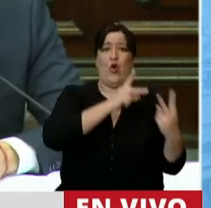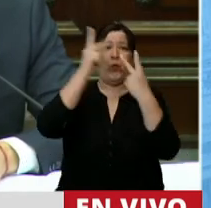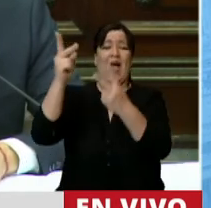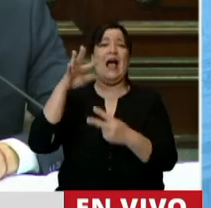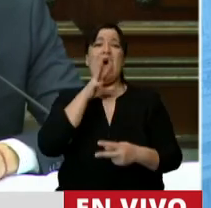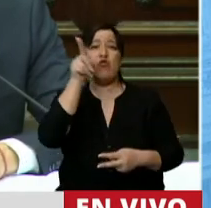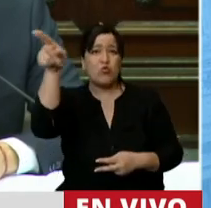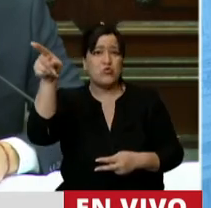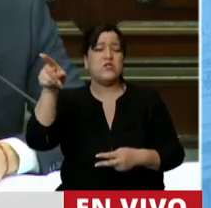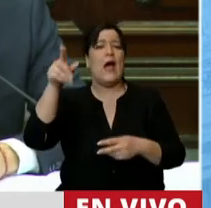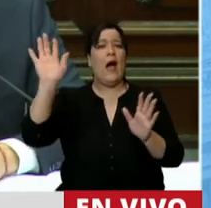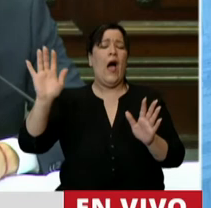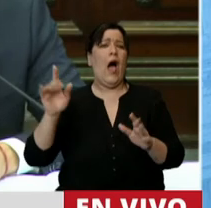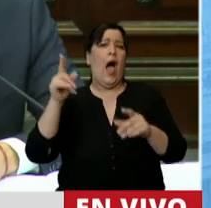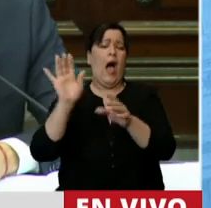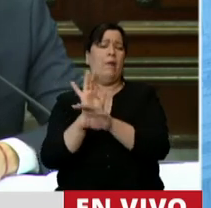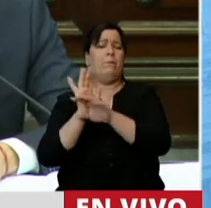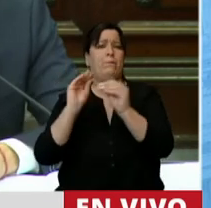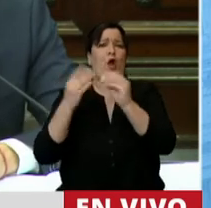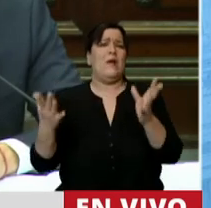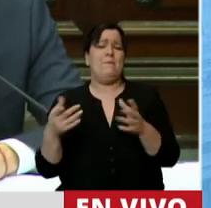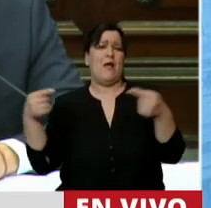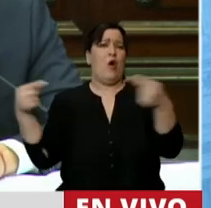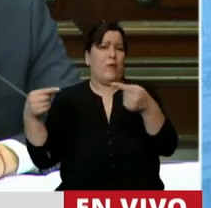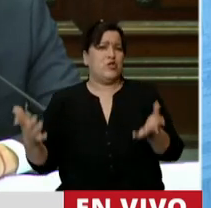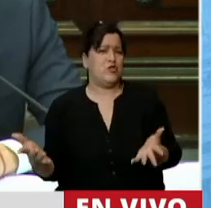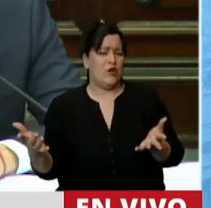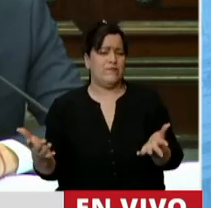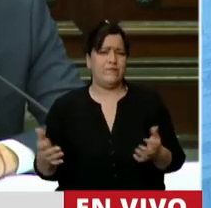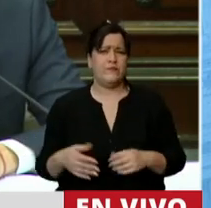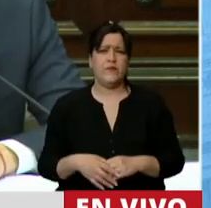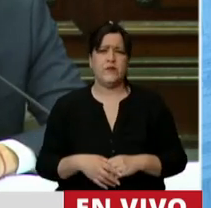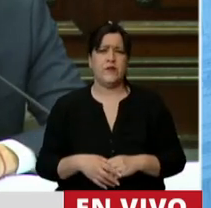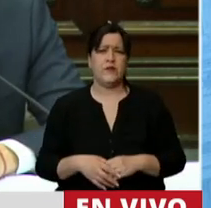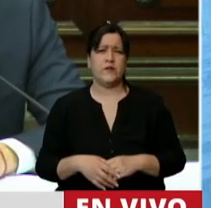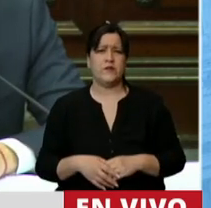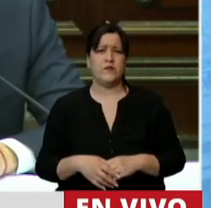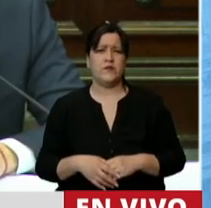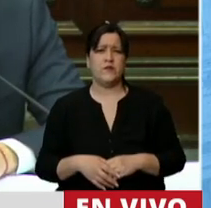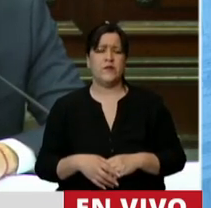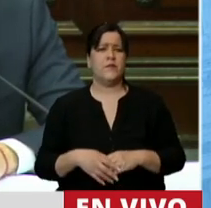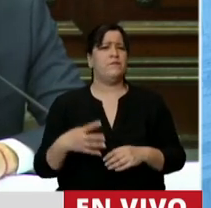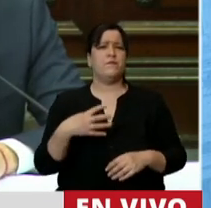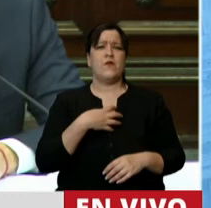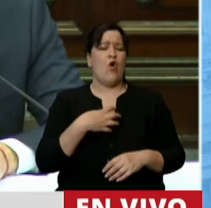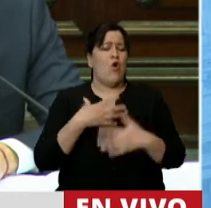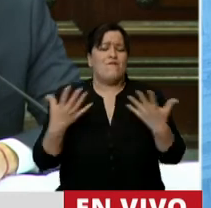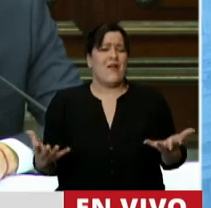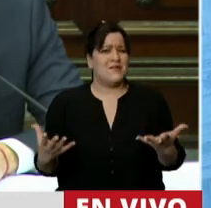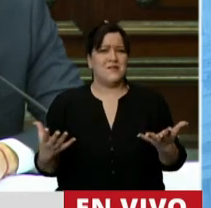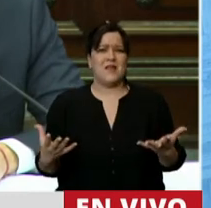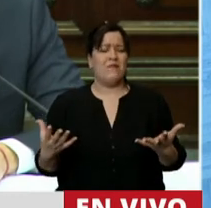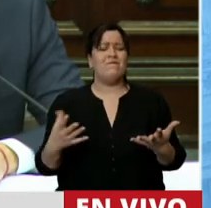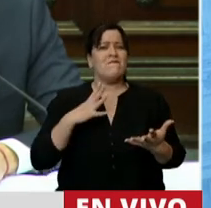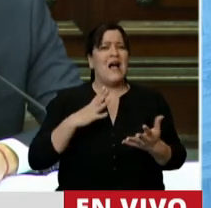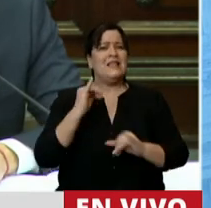canciller, ah, es un problema de la oposición, elijan con quién se quedan. En general, confianza. En materia